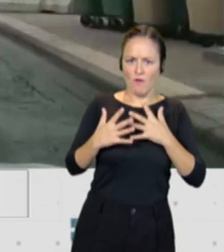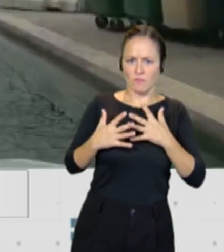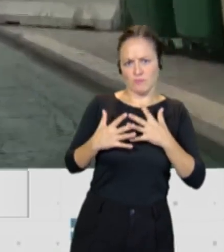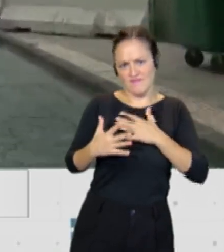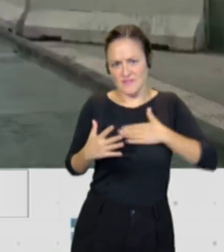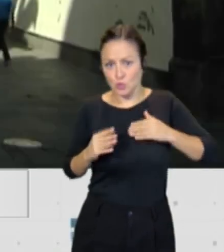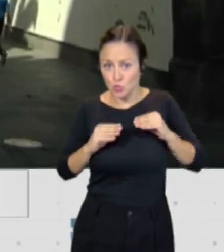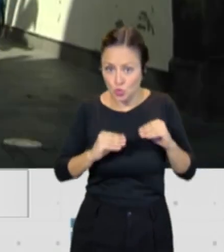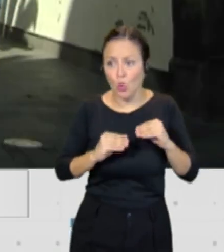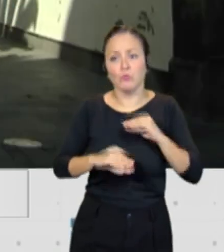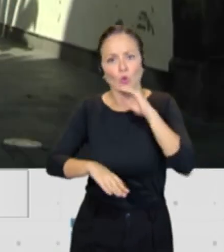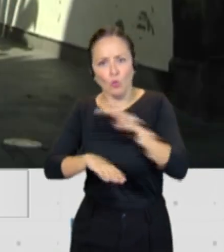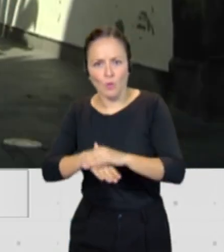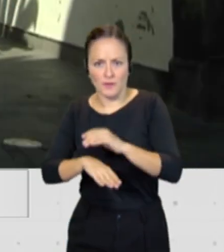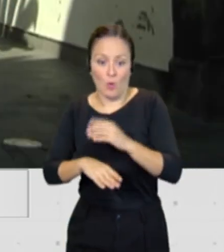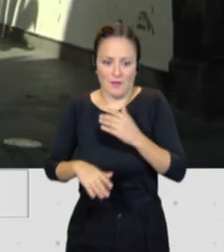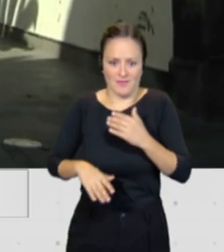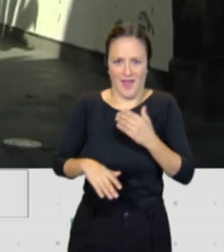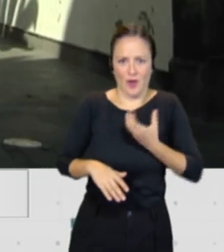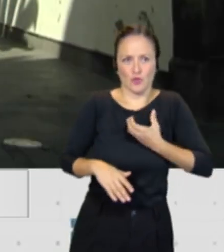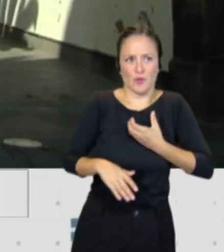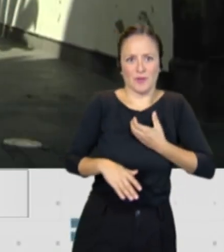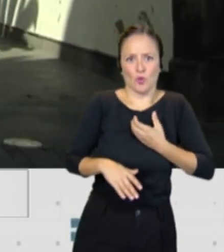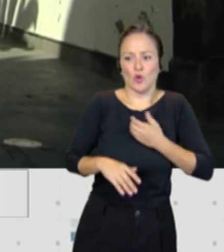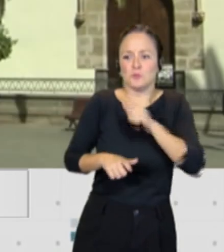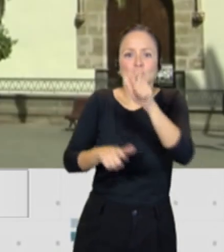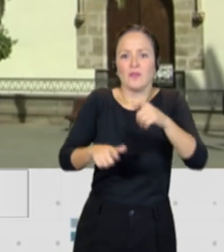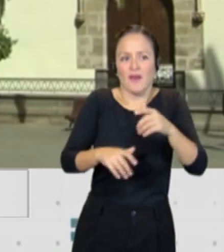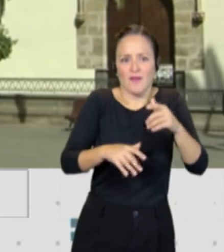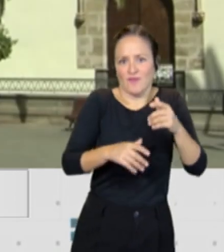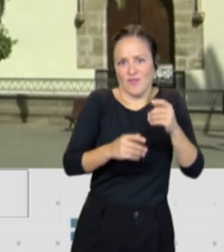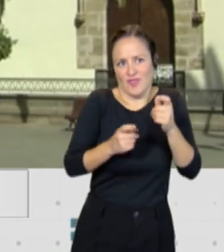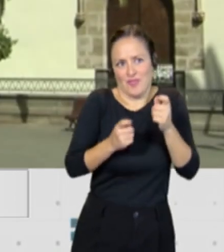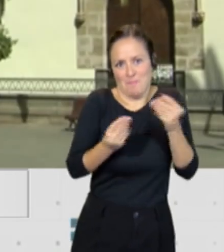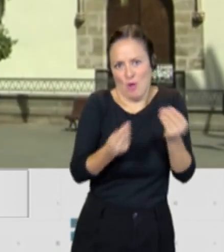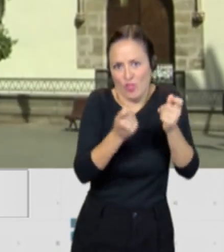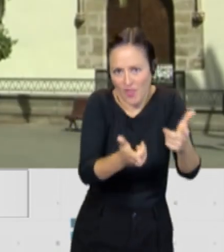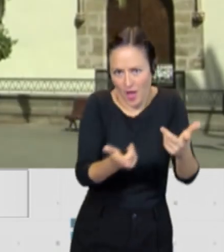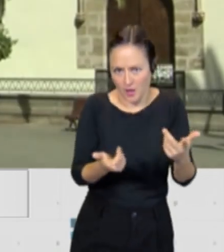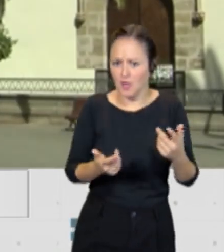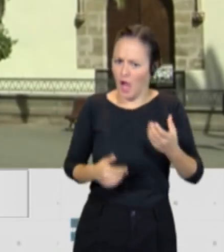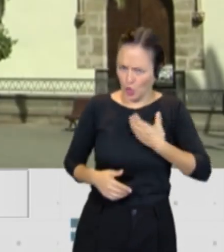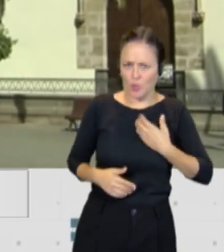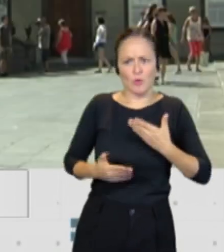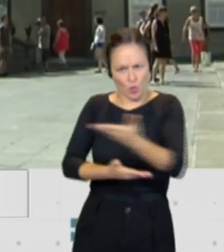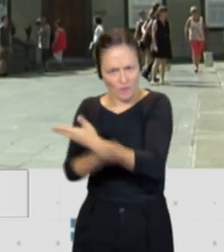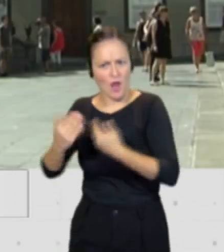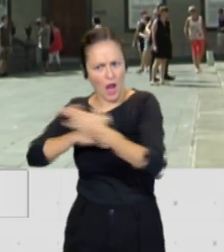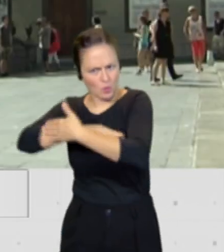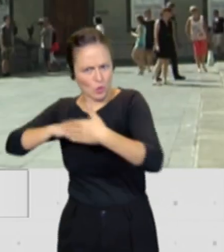Porque para la ciudadanía, en cualquier caso, el Ayuntamiento va a colaborar siempre con lo que el puerto significa para la ciudad. Los que esperamos y